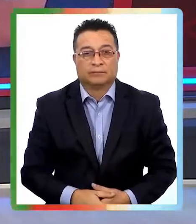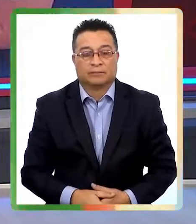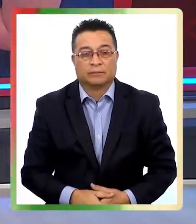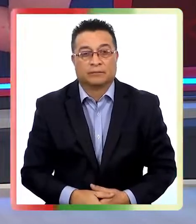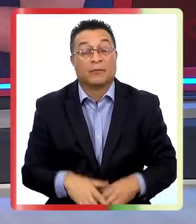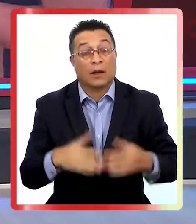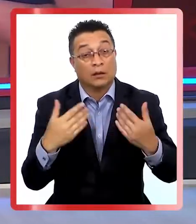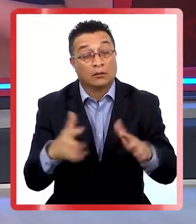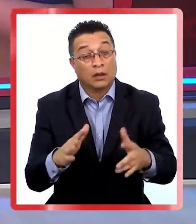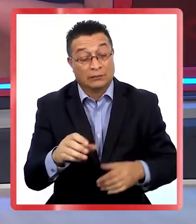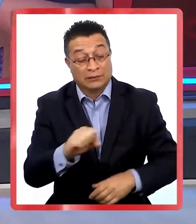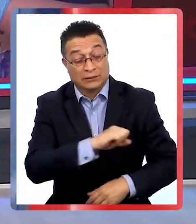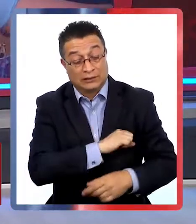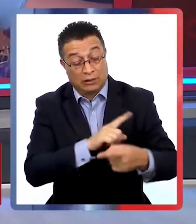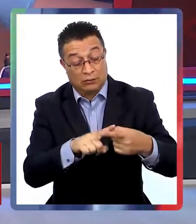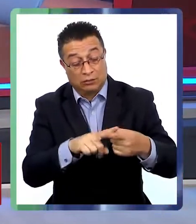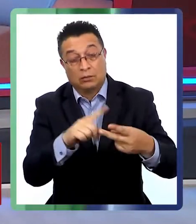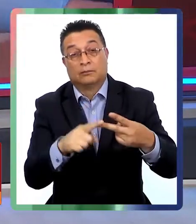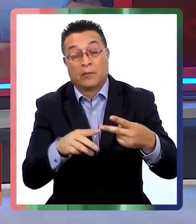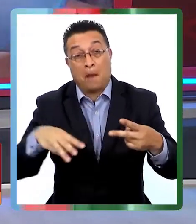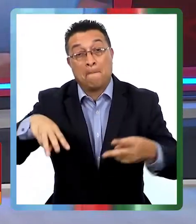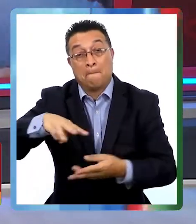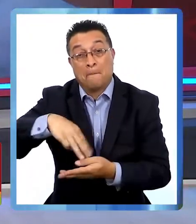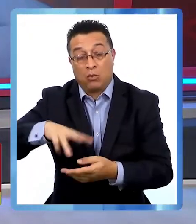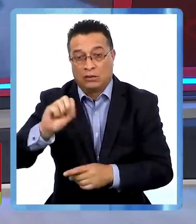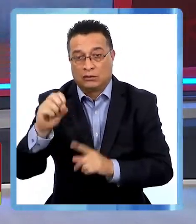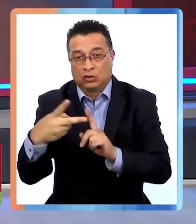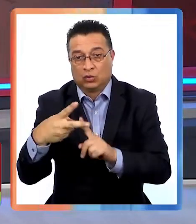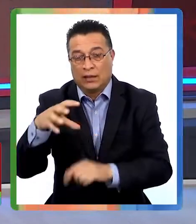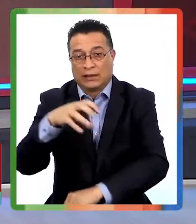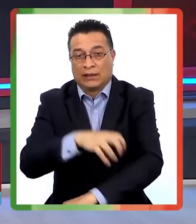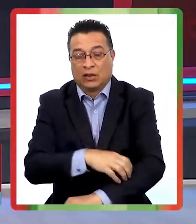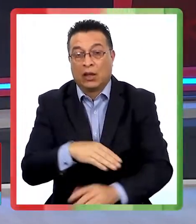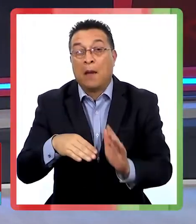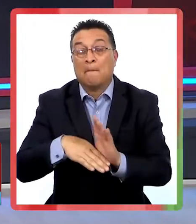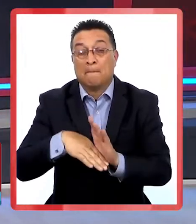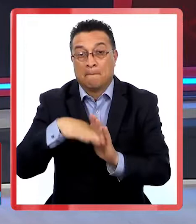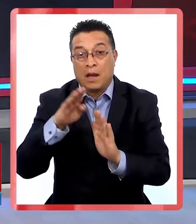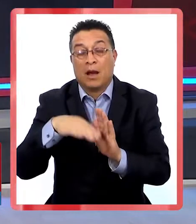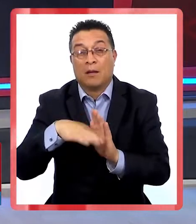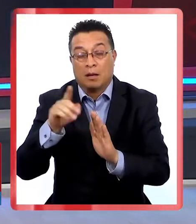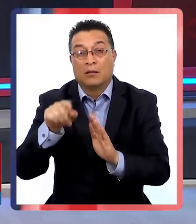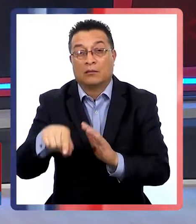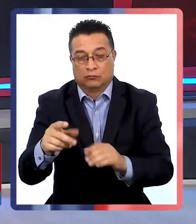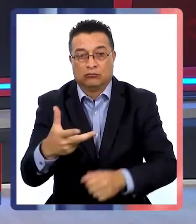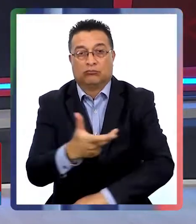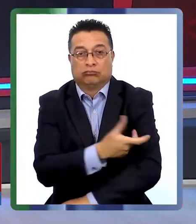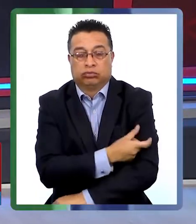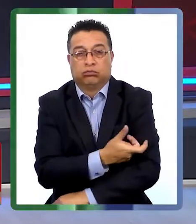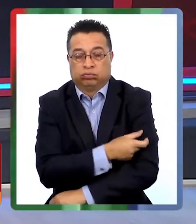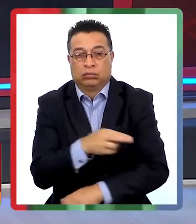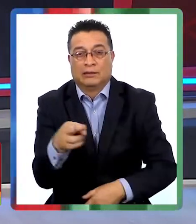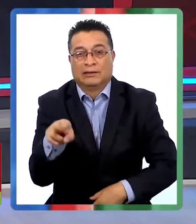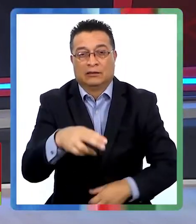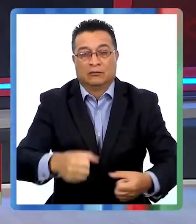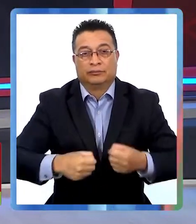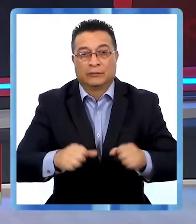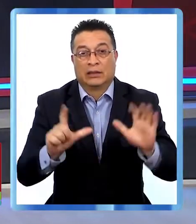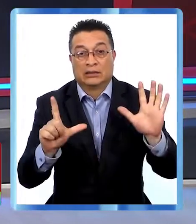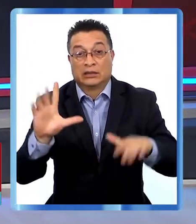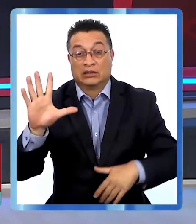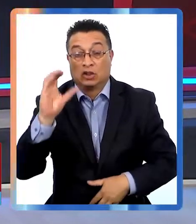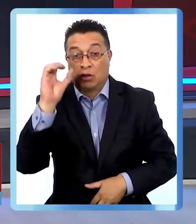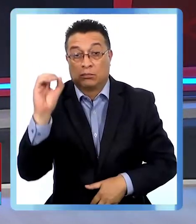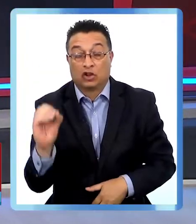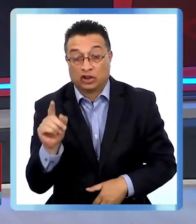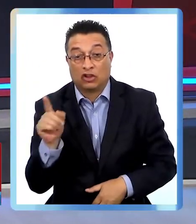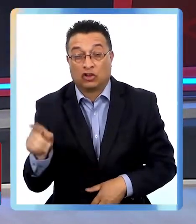Después de la capital, el Maule es la segunda región del país con mayor cobertura de la dosis de refuerzo. El 75%